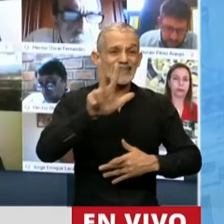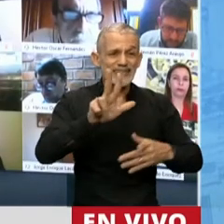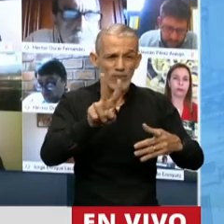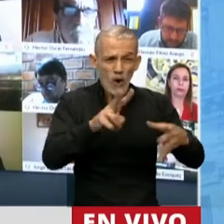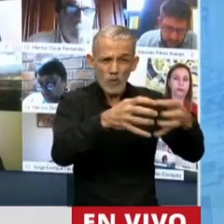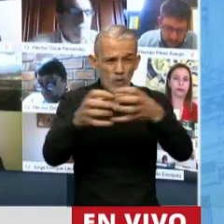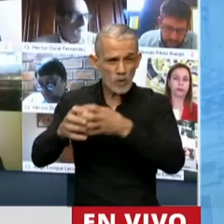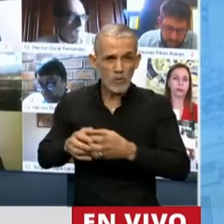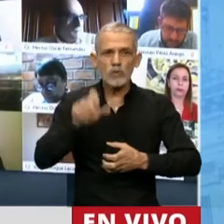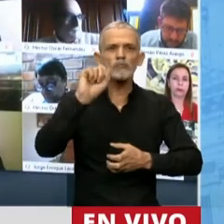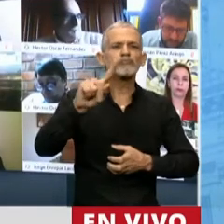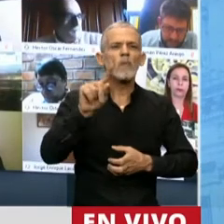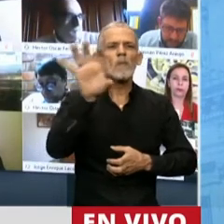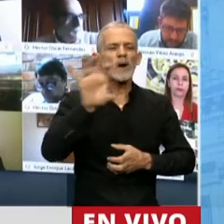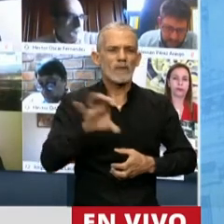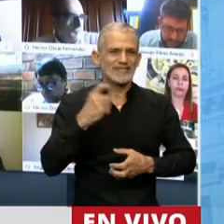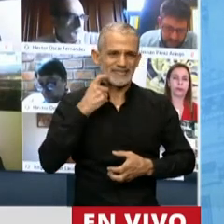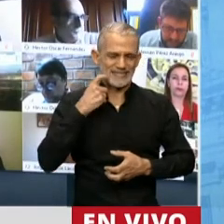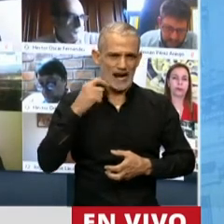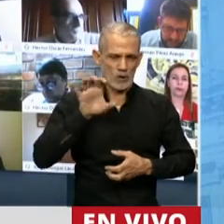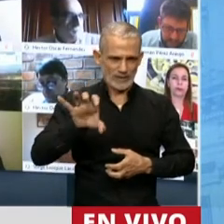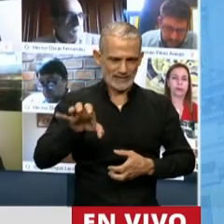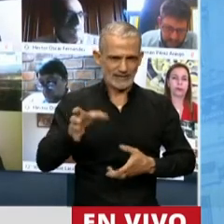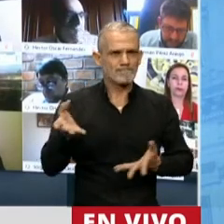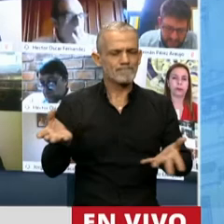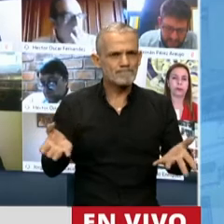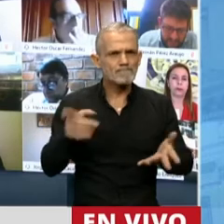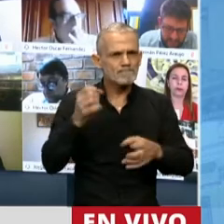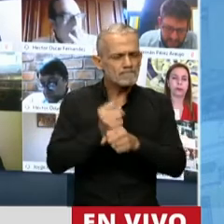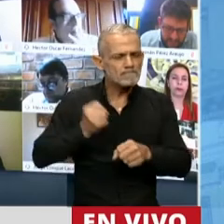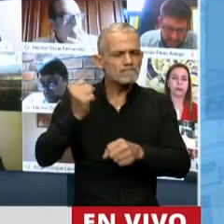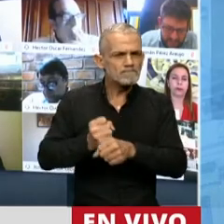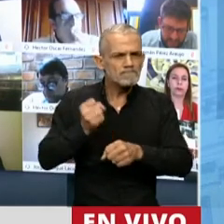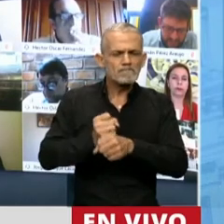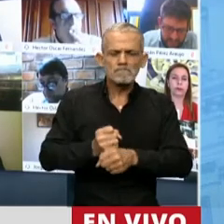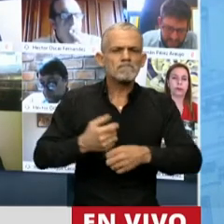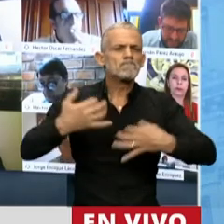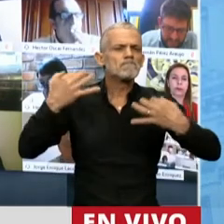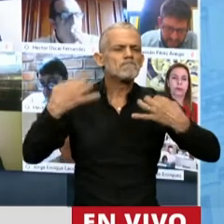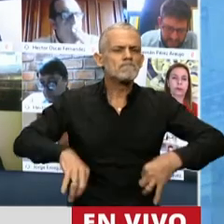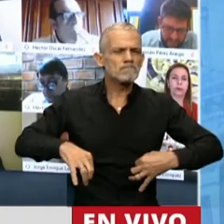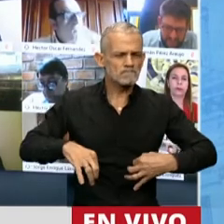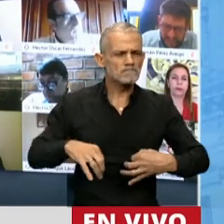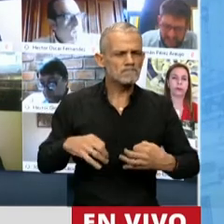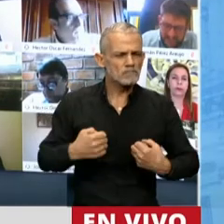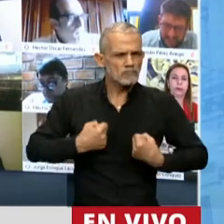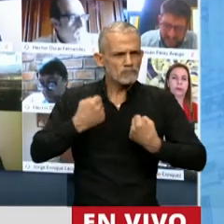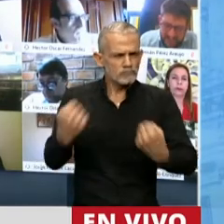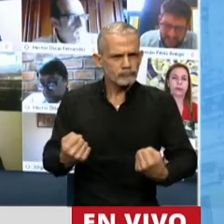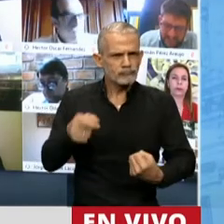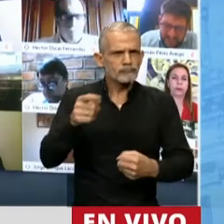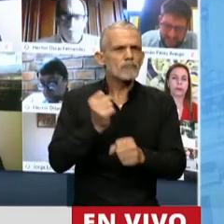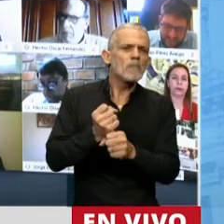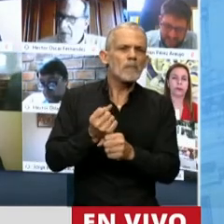pertenecientes a la provincia de San Luis que han desempeñado una tarea heroica en la lucha